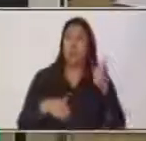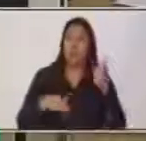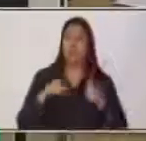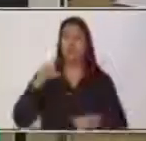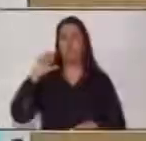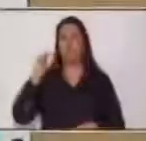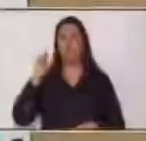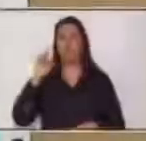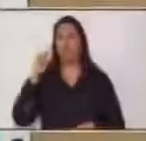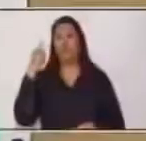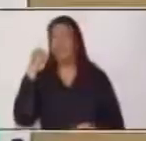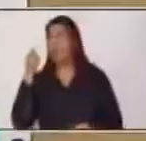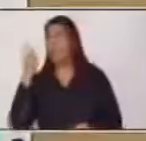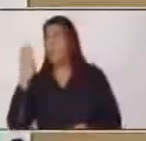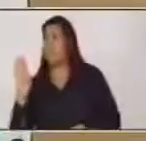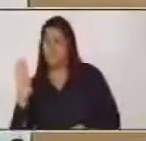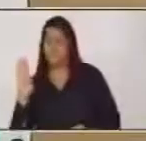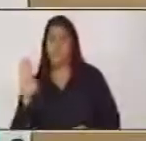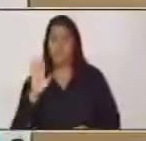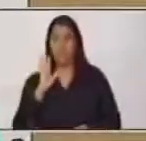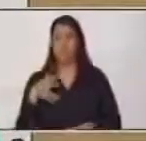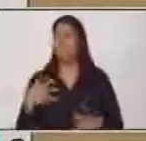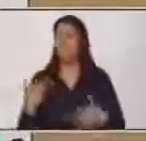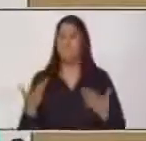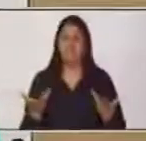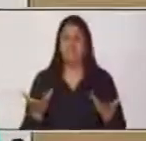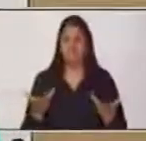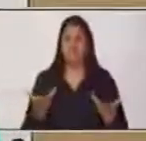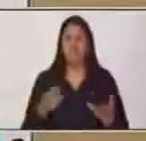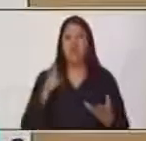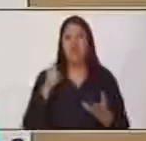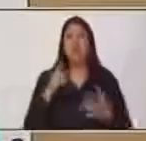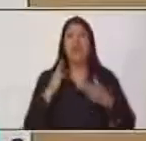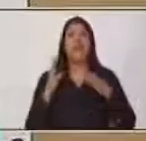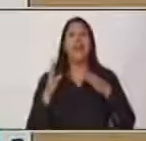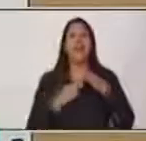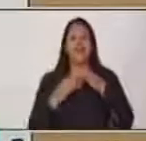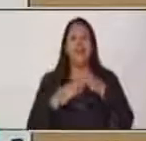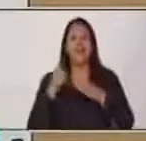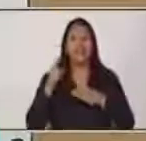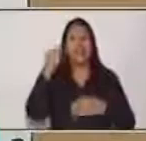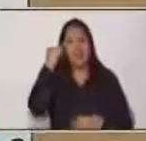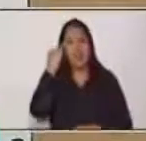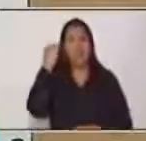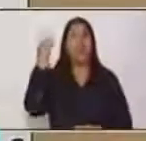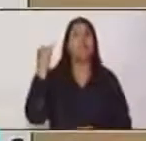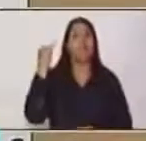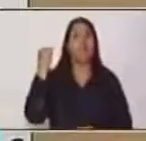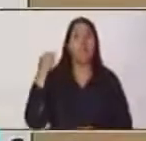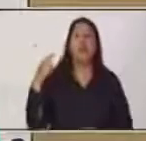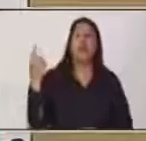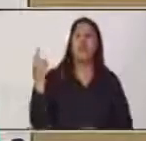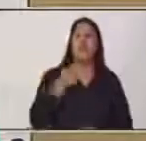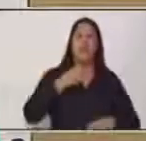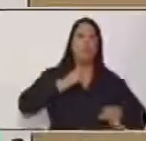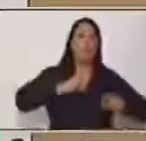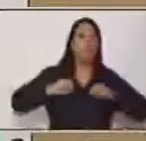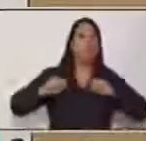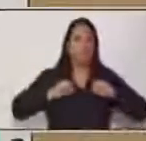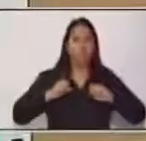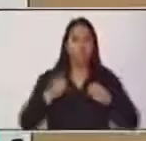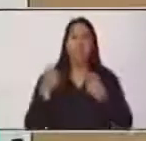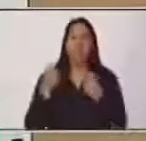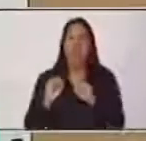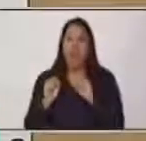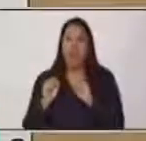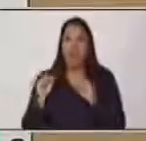explicar. Y la causa y el efecto va a ser en la que se va a basar una idea en la que toda acción va a provocar una reacción,